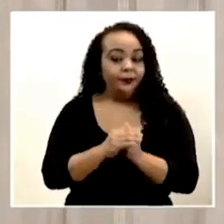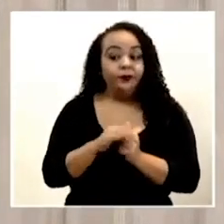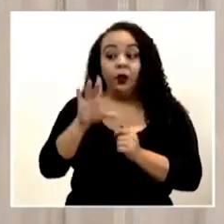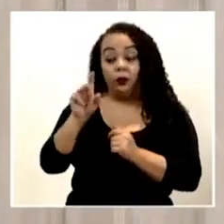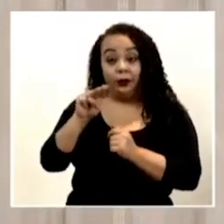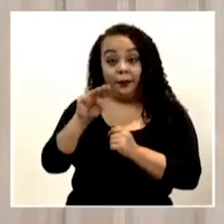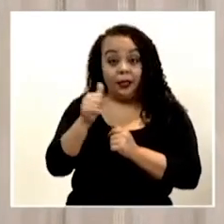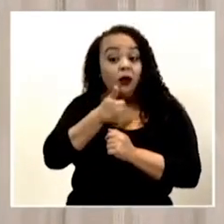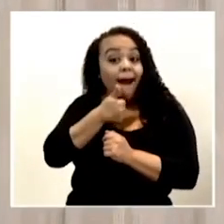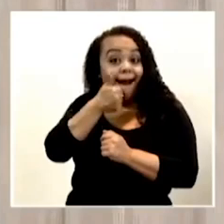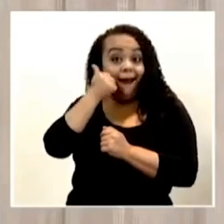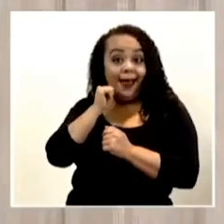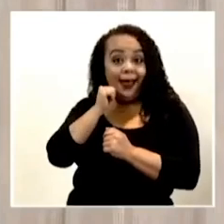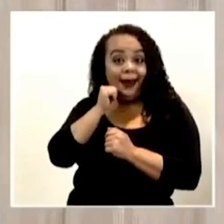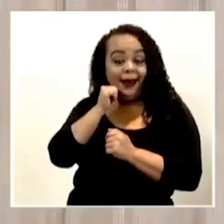ayer,